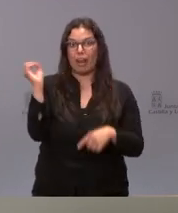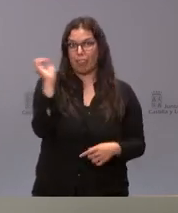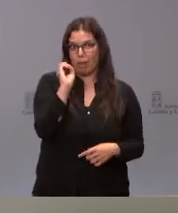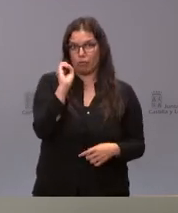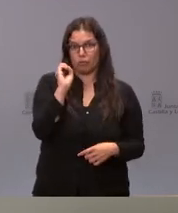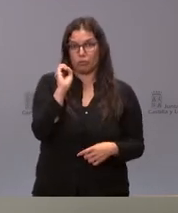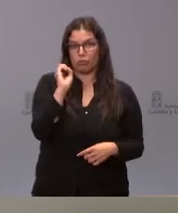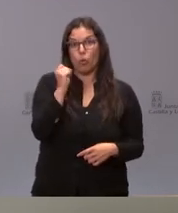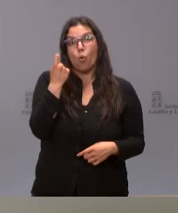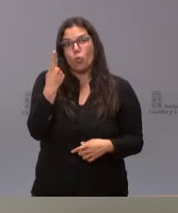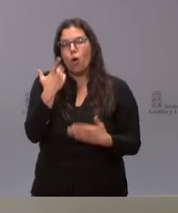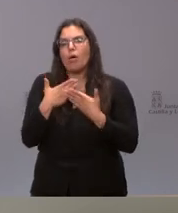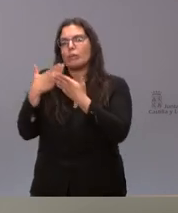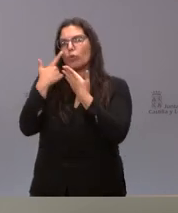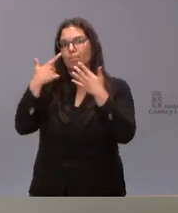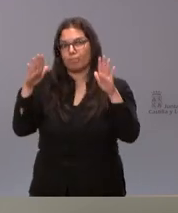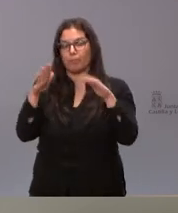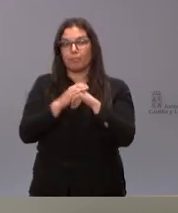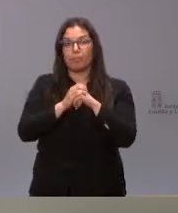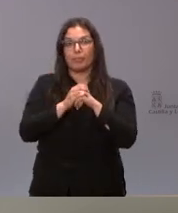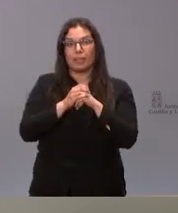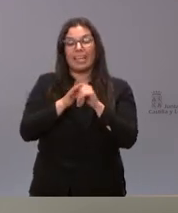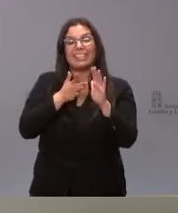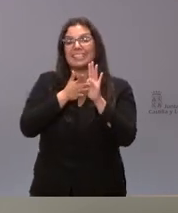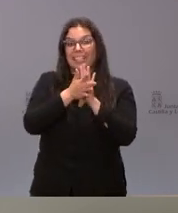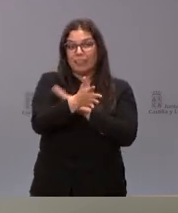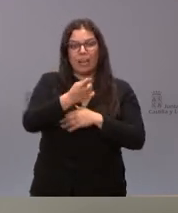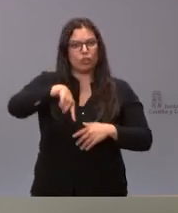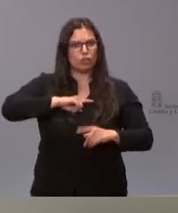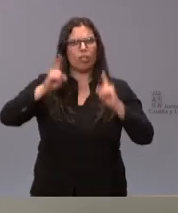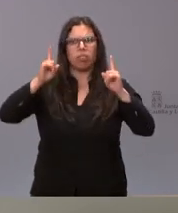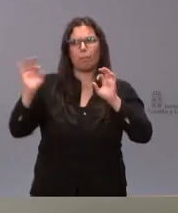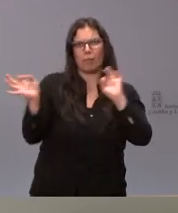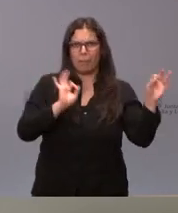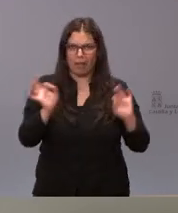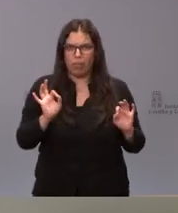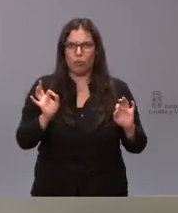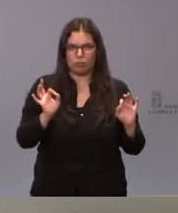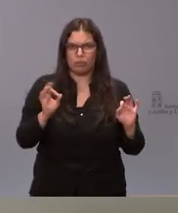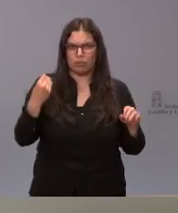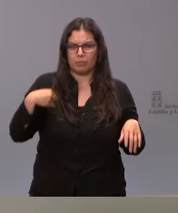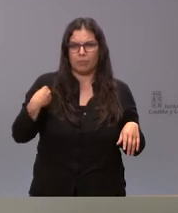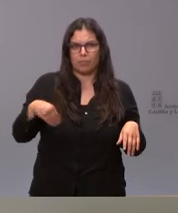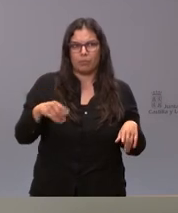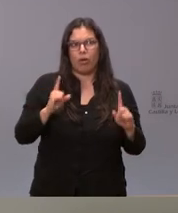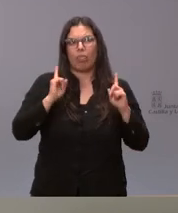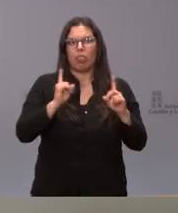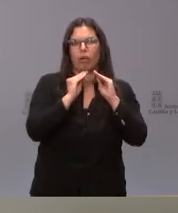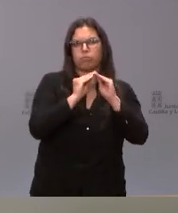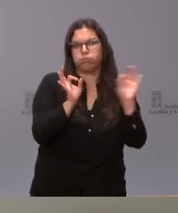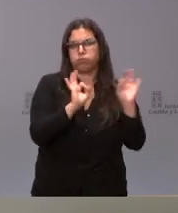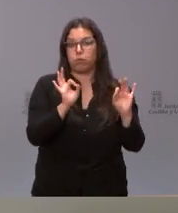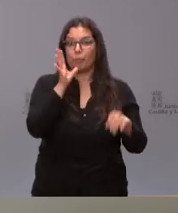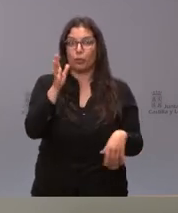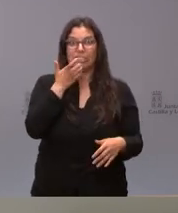pero sí que tenemos uno en estudio eso significa que nosotros estamos preparados y trabajando en esa dirección porque en cuanto ha habido